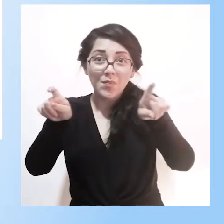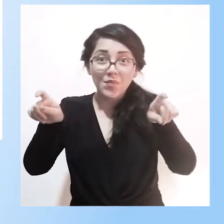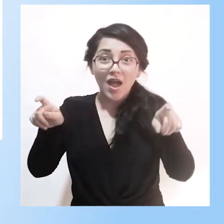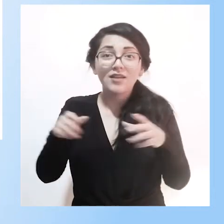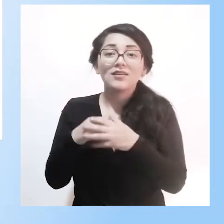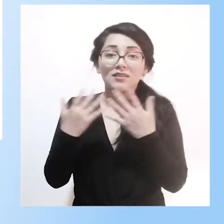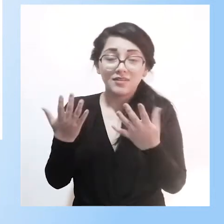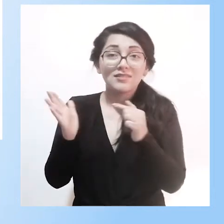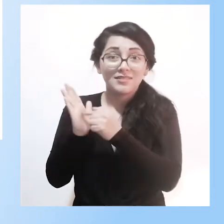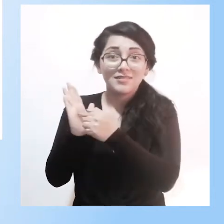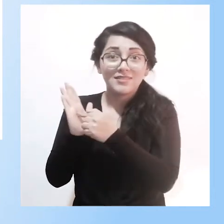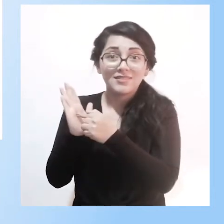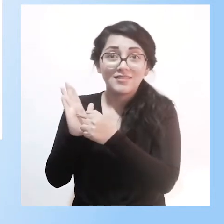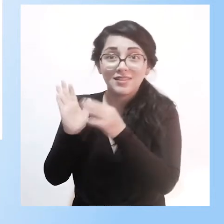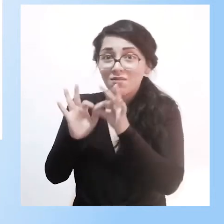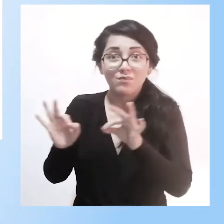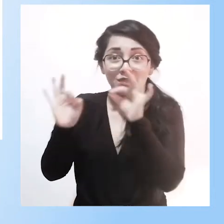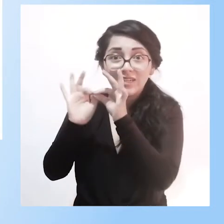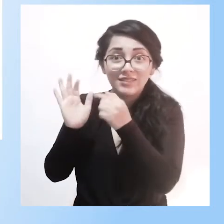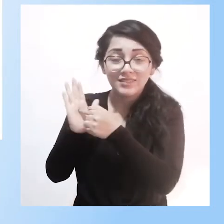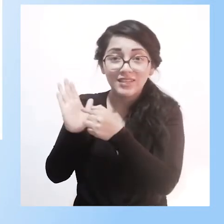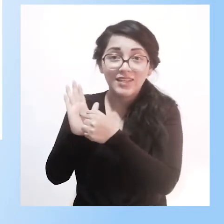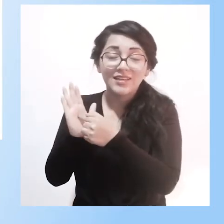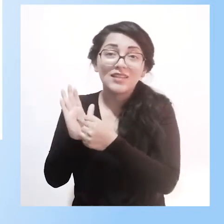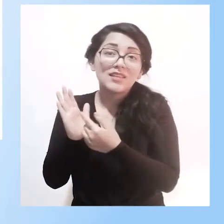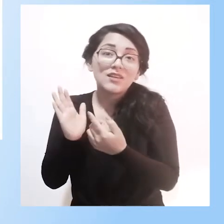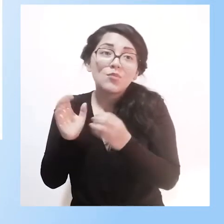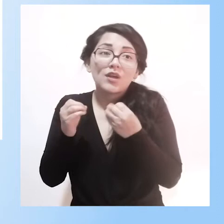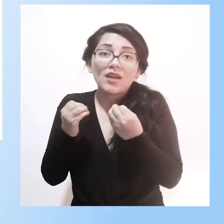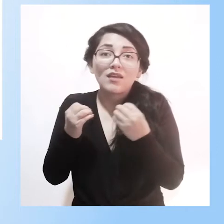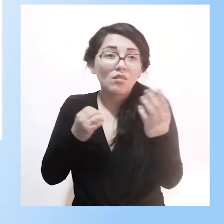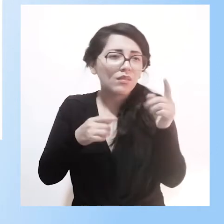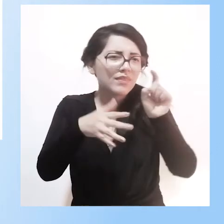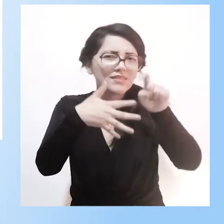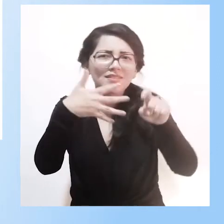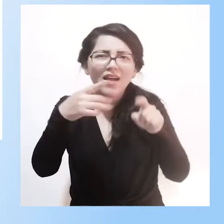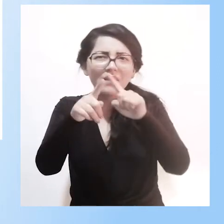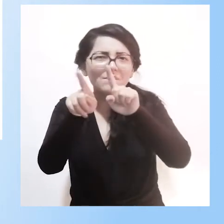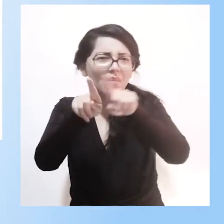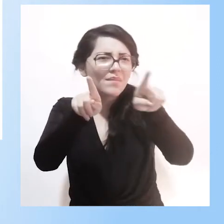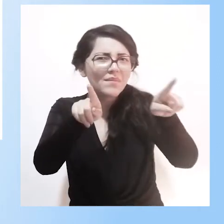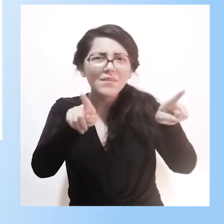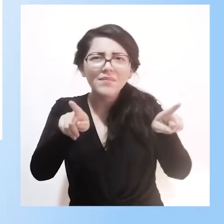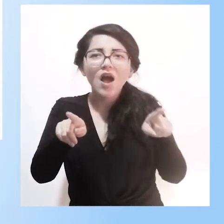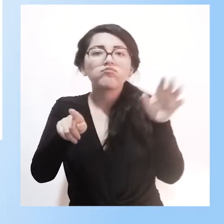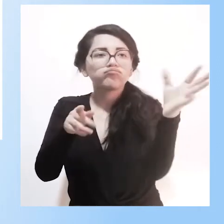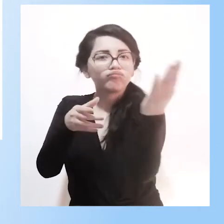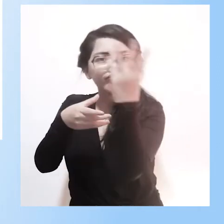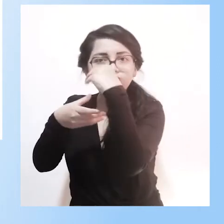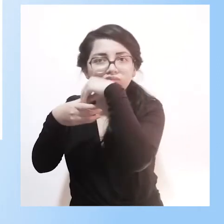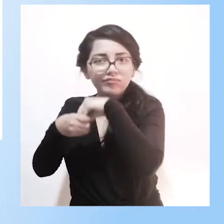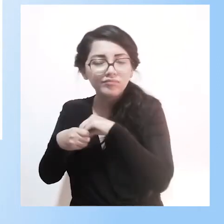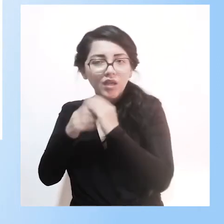las necesidades educativas y las necesidades educativas en las cuales están en una situación excepcional.